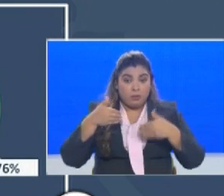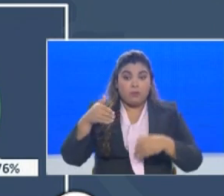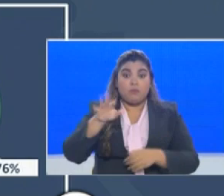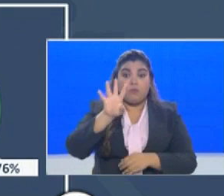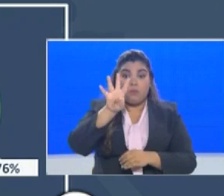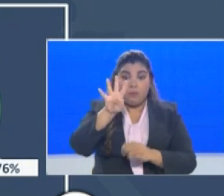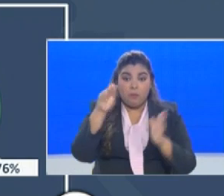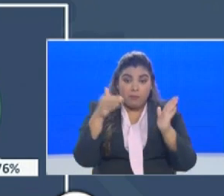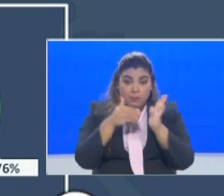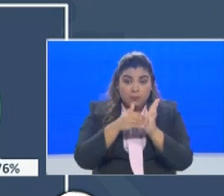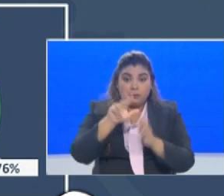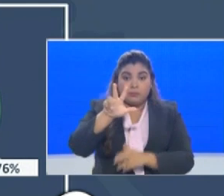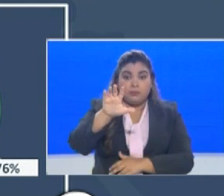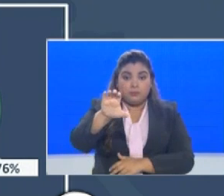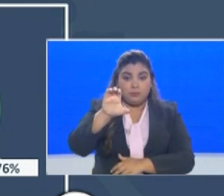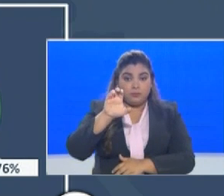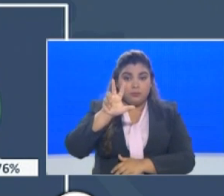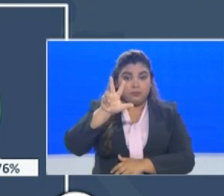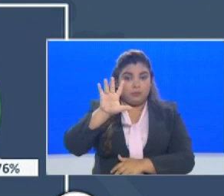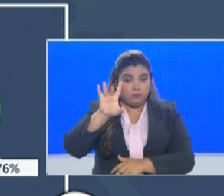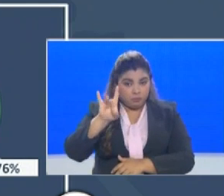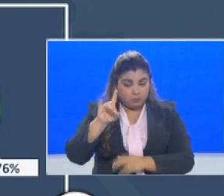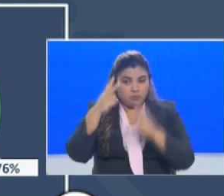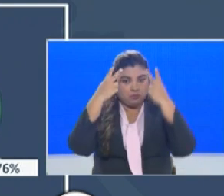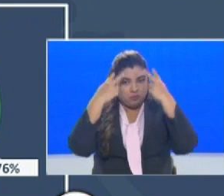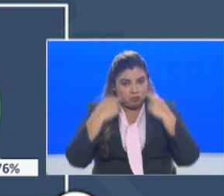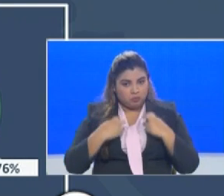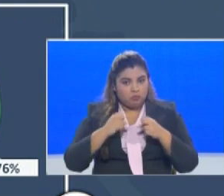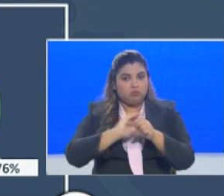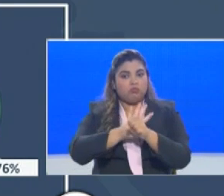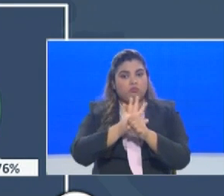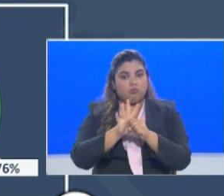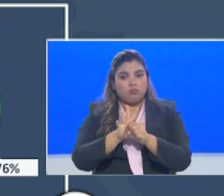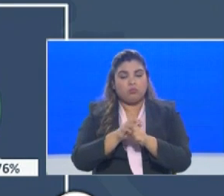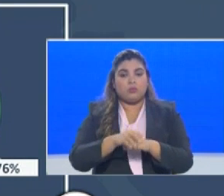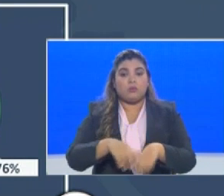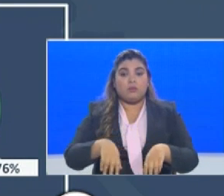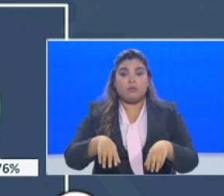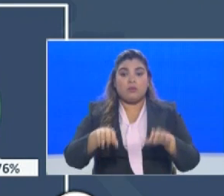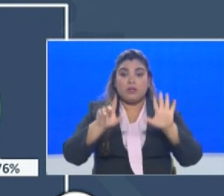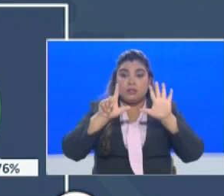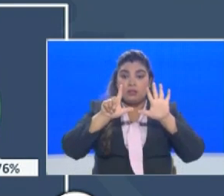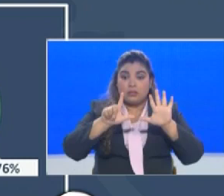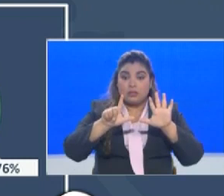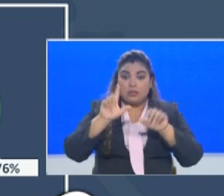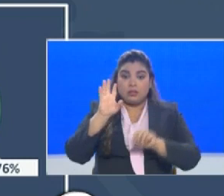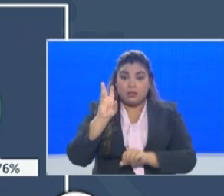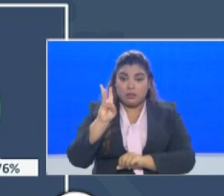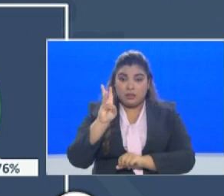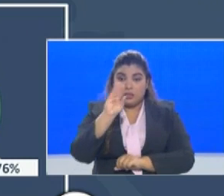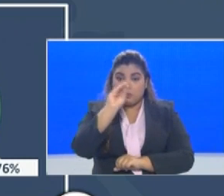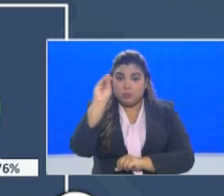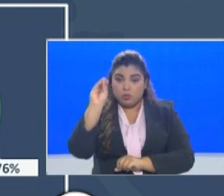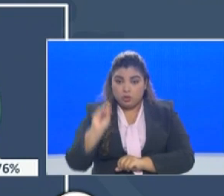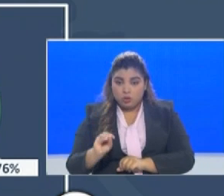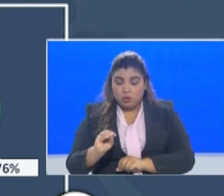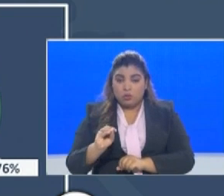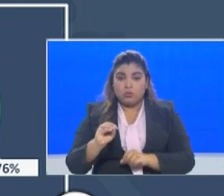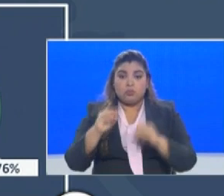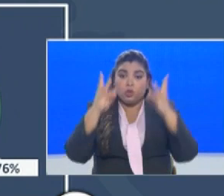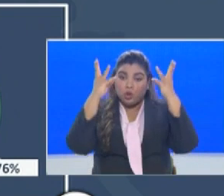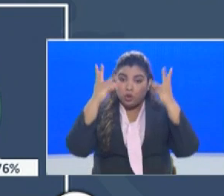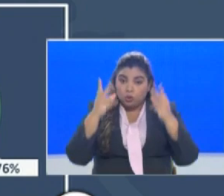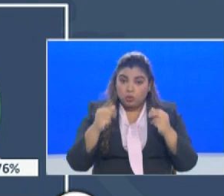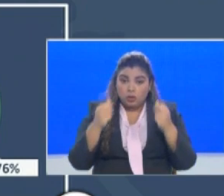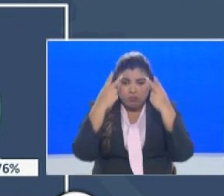.338 pruebas. El 76% del total de las